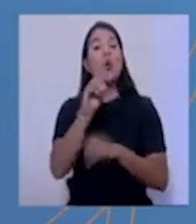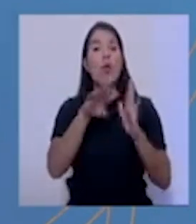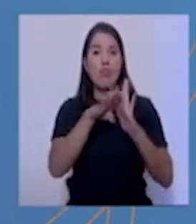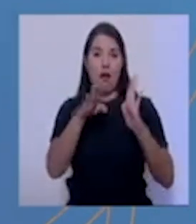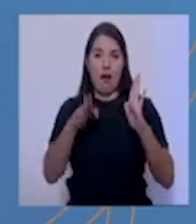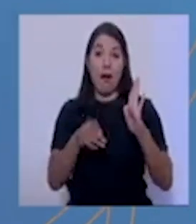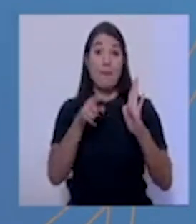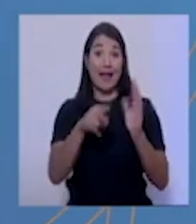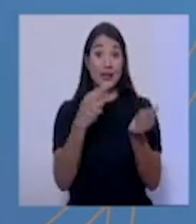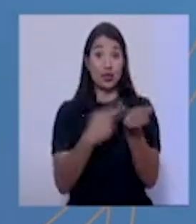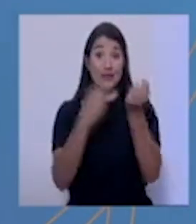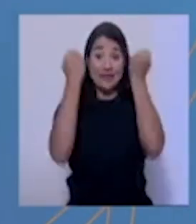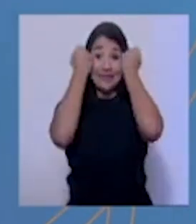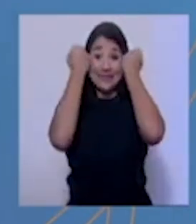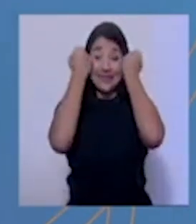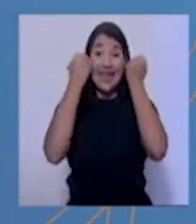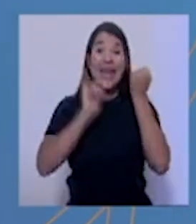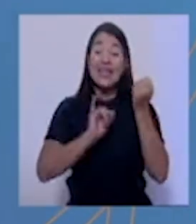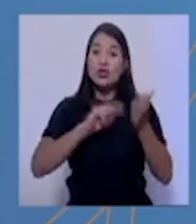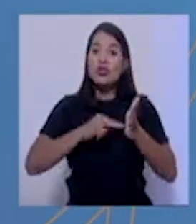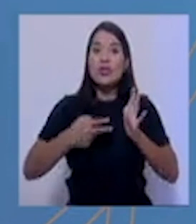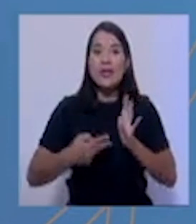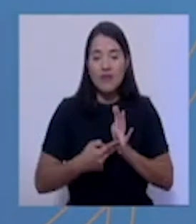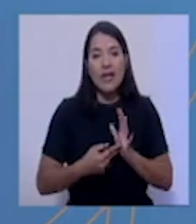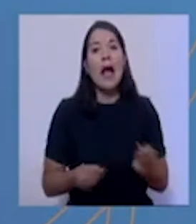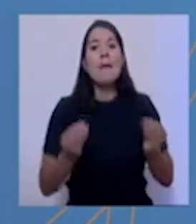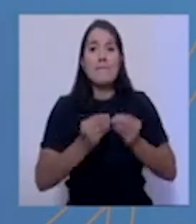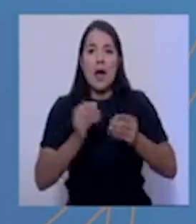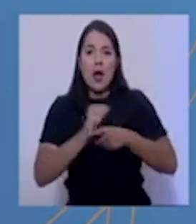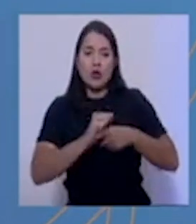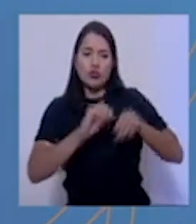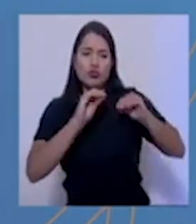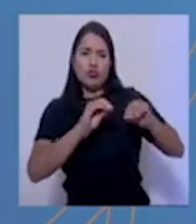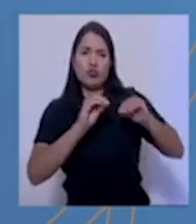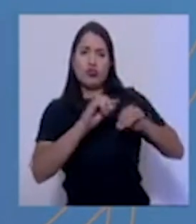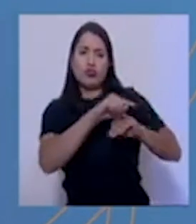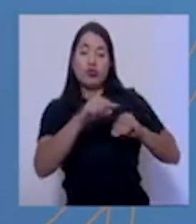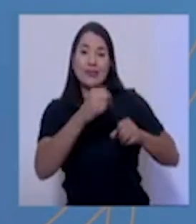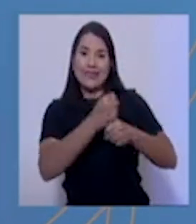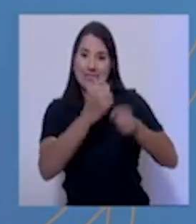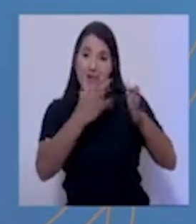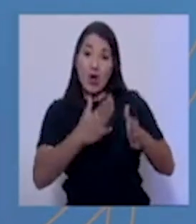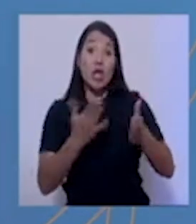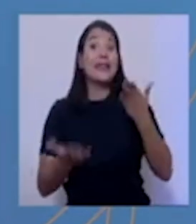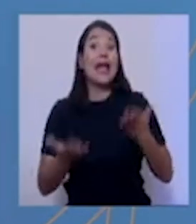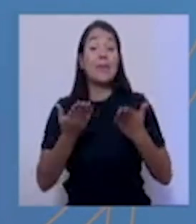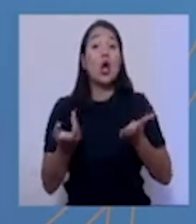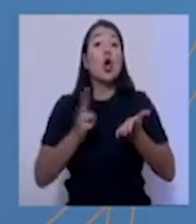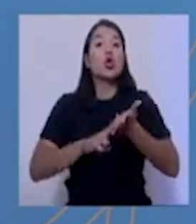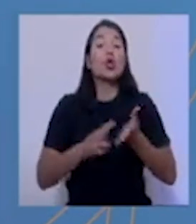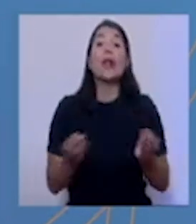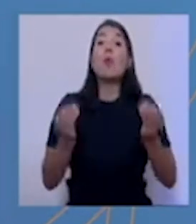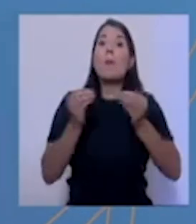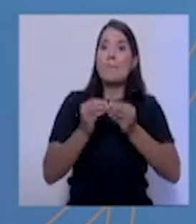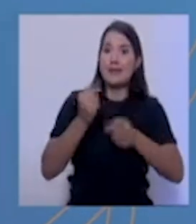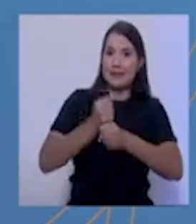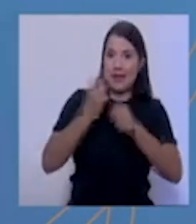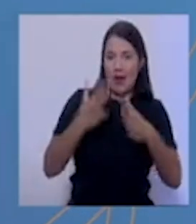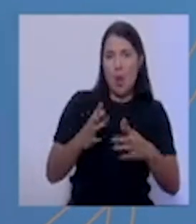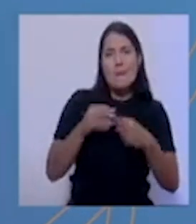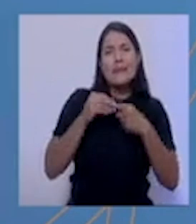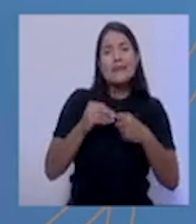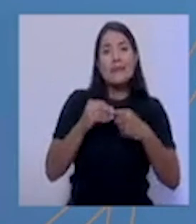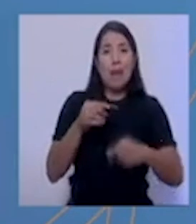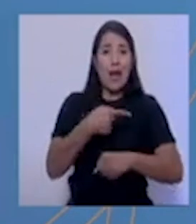Esto implica capacitación de personal, probablemente también vamos a contratar un poco más de personal, sobre todo personal de enfermería. Y